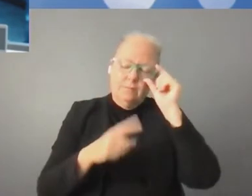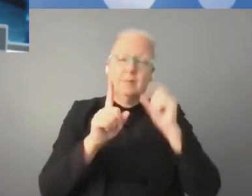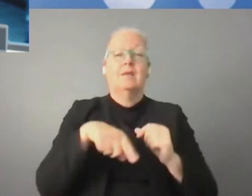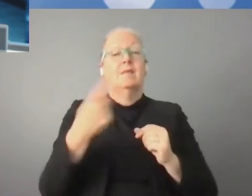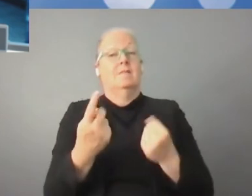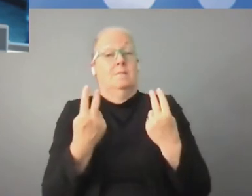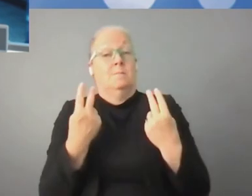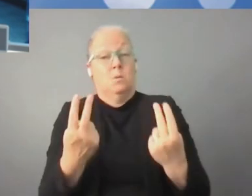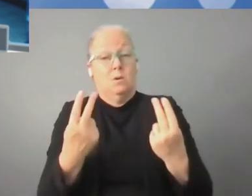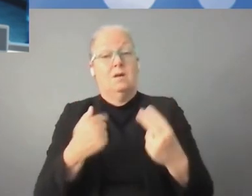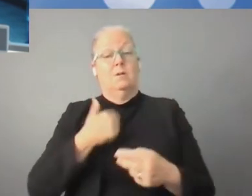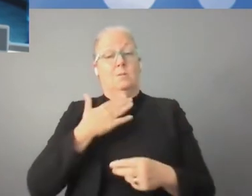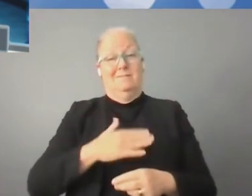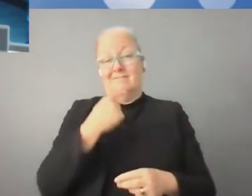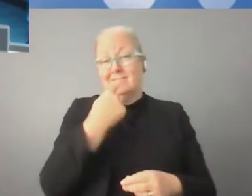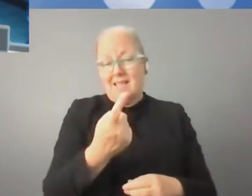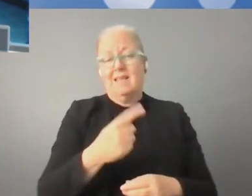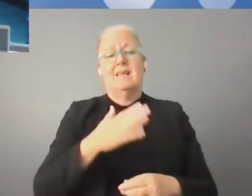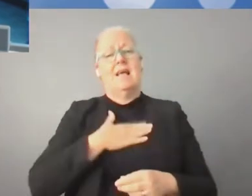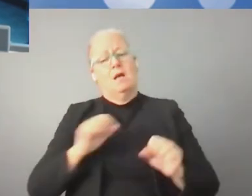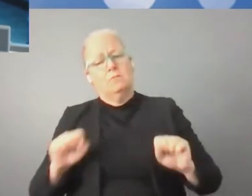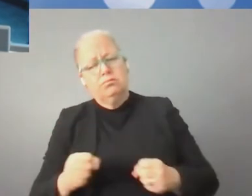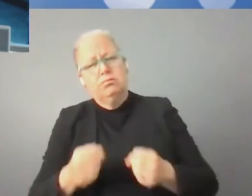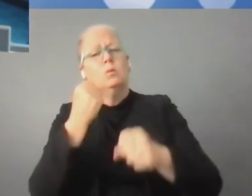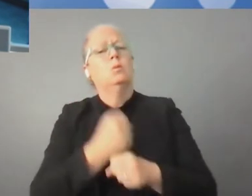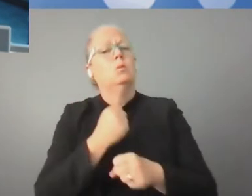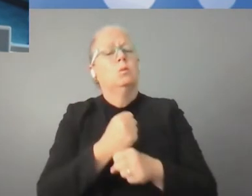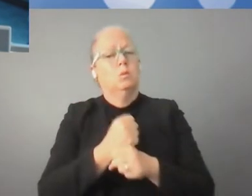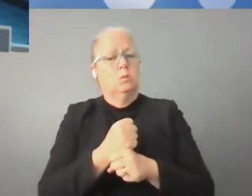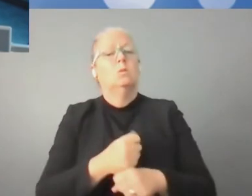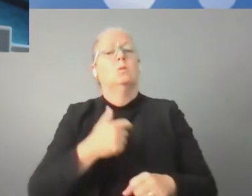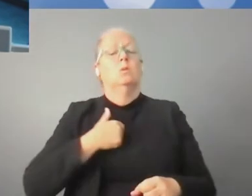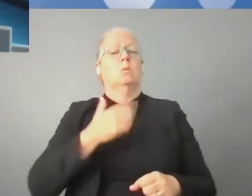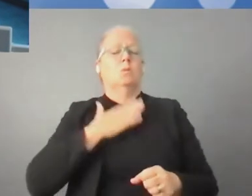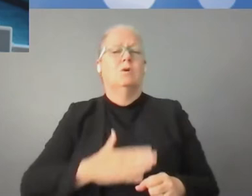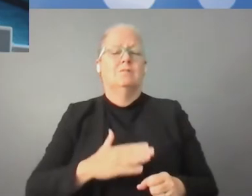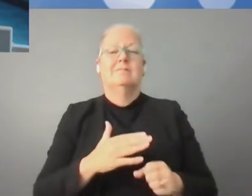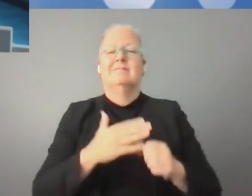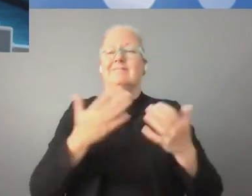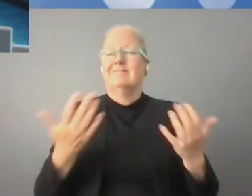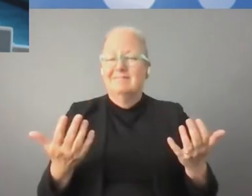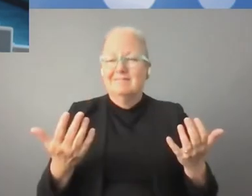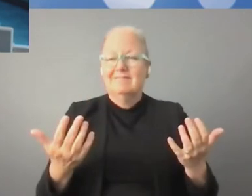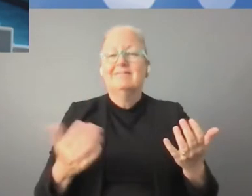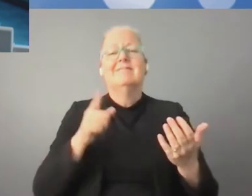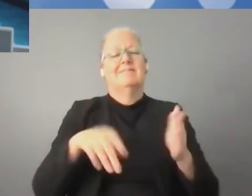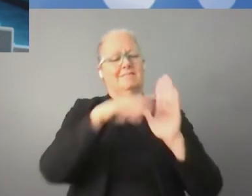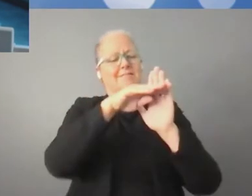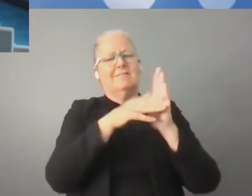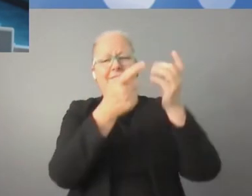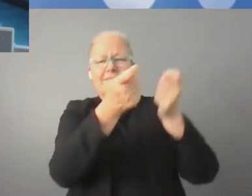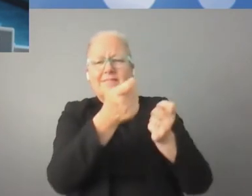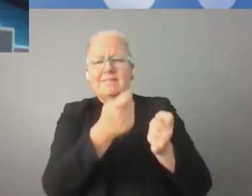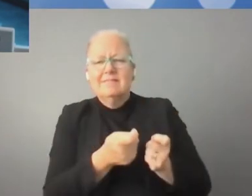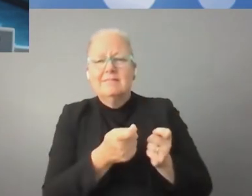medioambiente digital los mismos derechos y las mismas obligaciones. Para nosotros